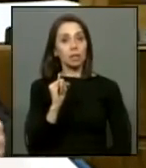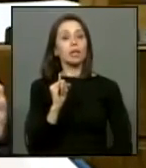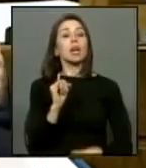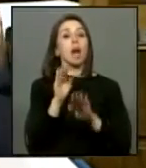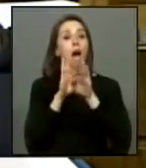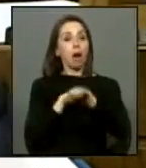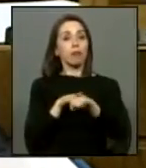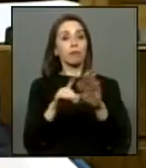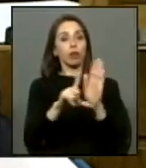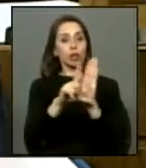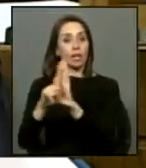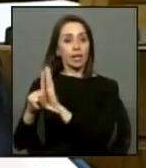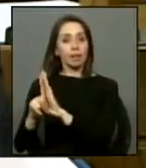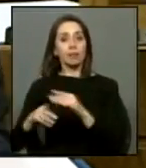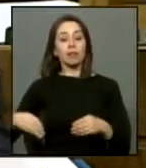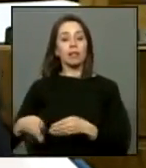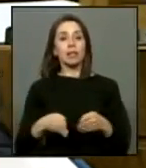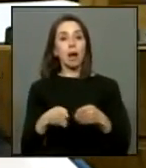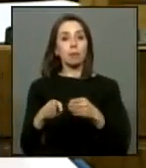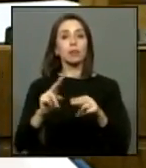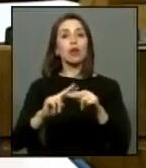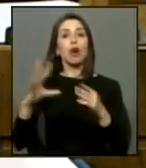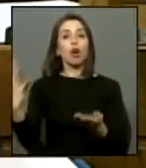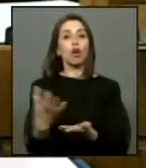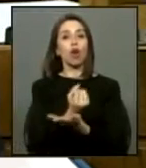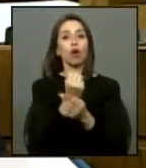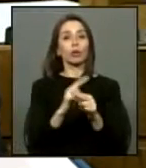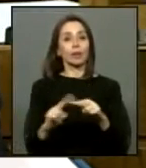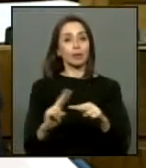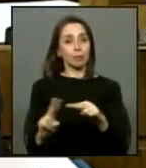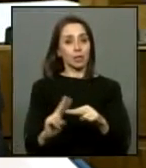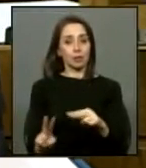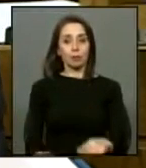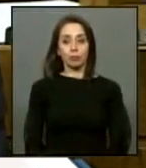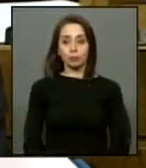leyes o de caminos que logren esa reparación